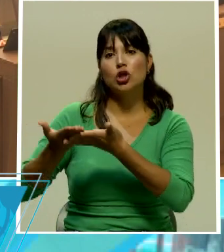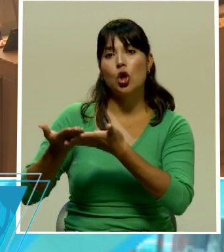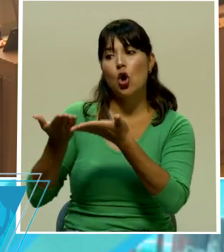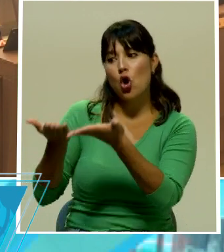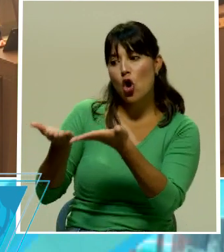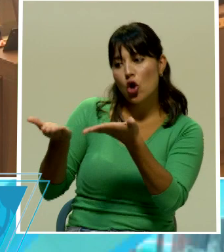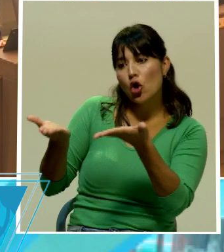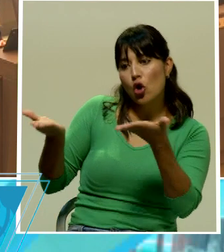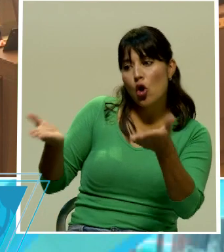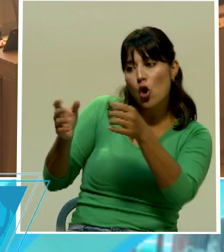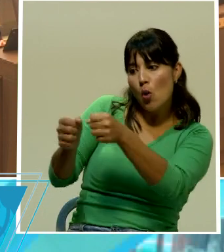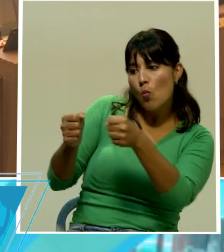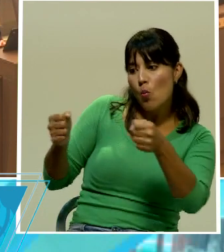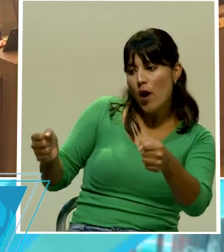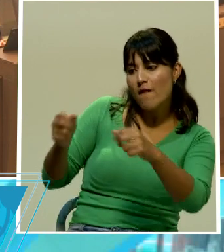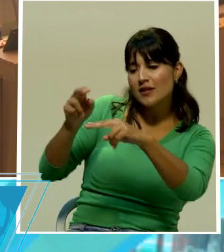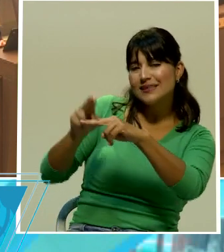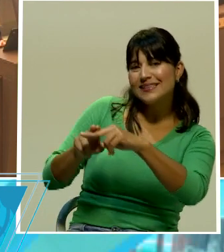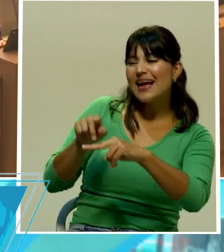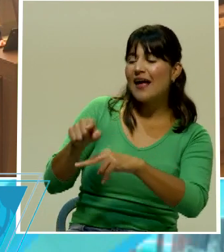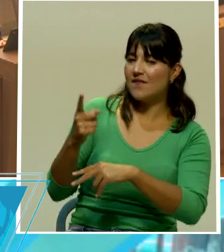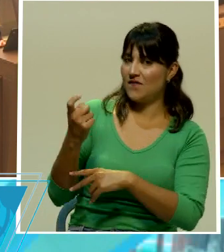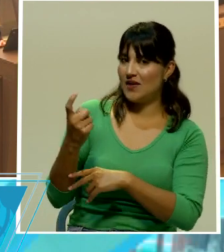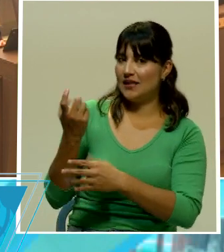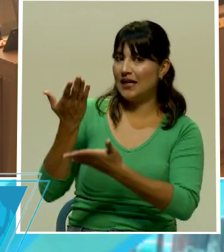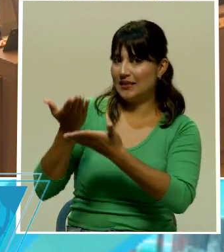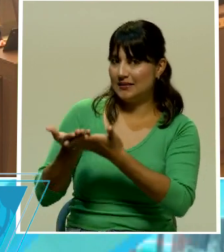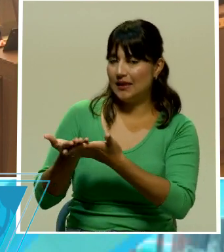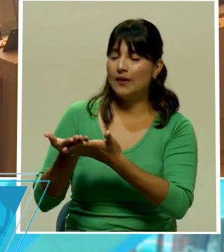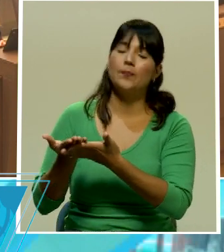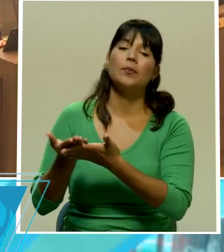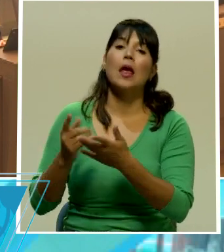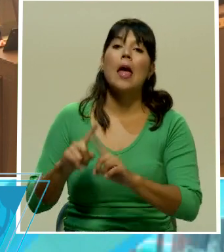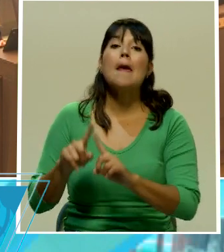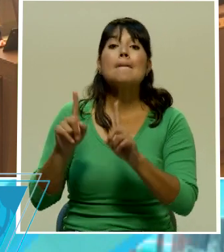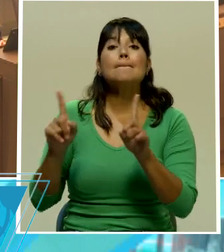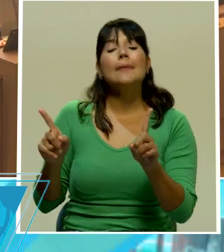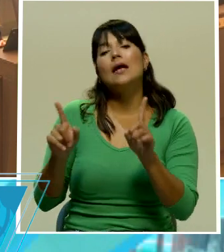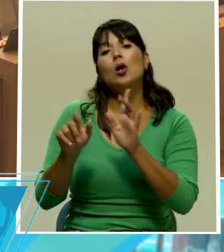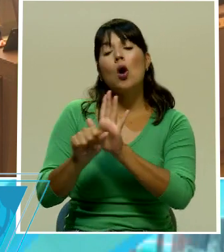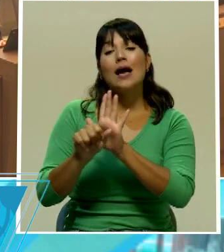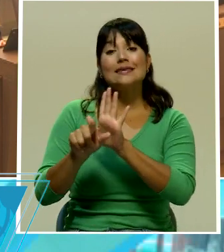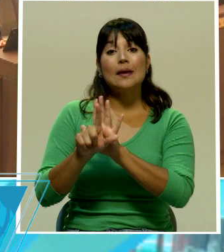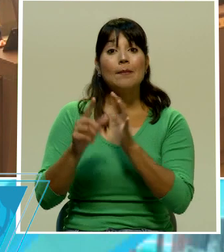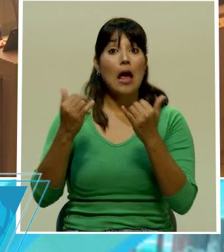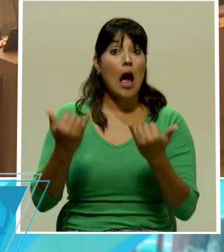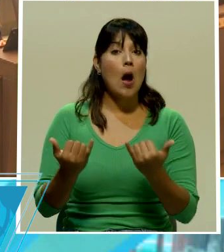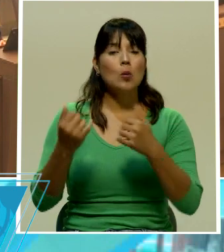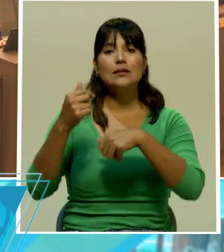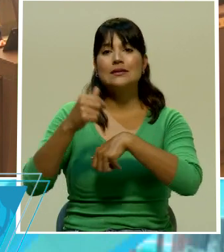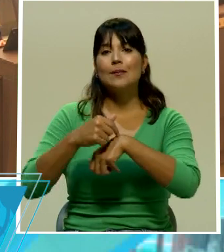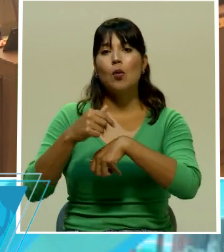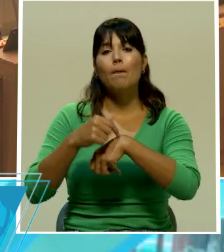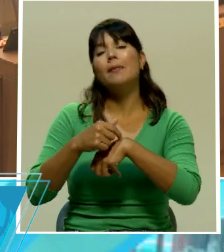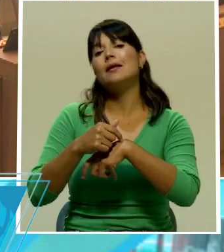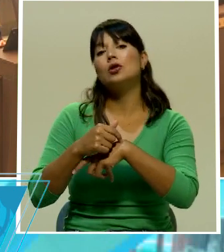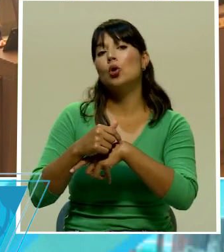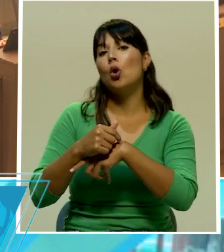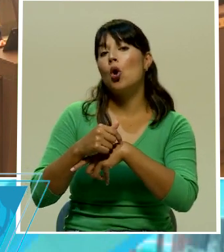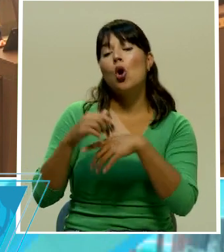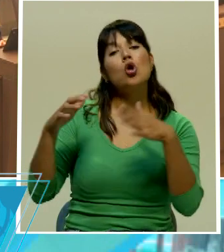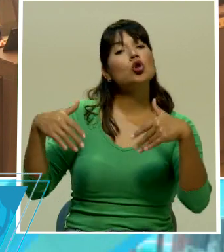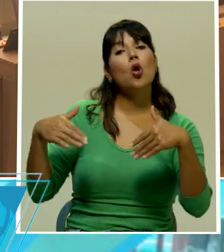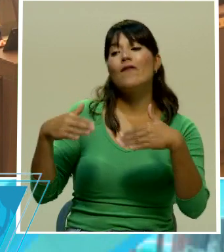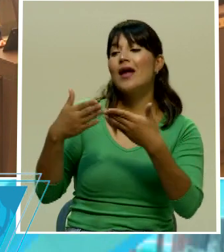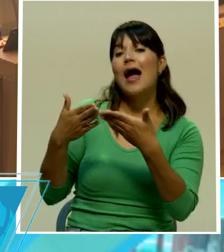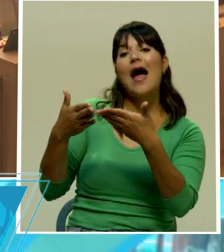muebles que van en esos espacios sin embargo la asamblea en estos momentos no está abierta al público